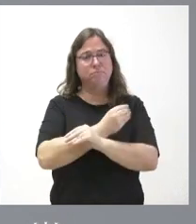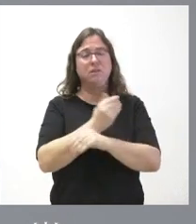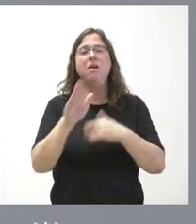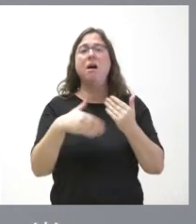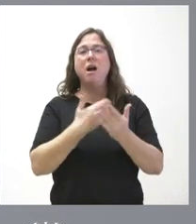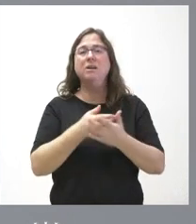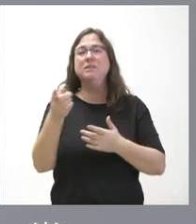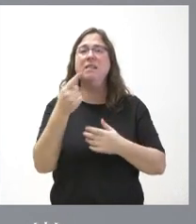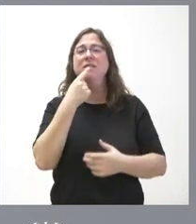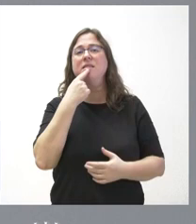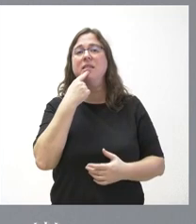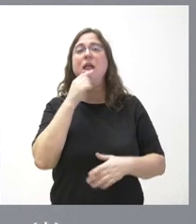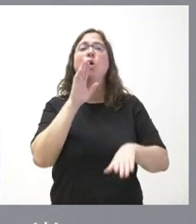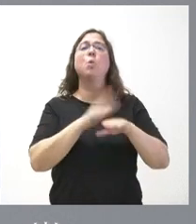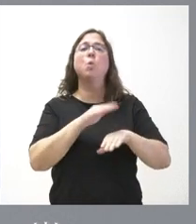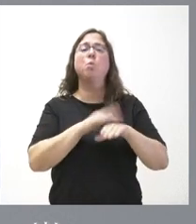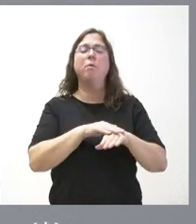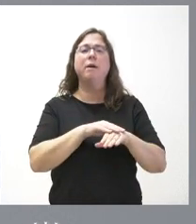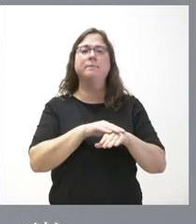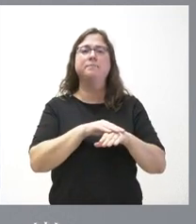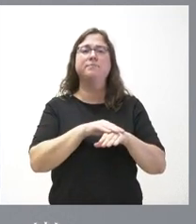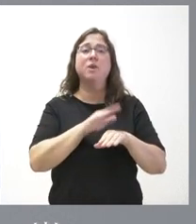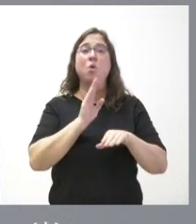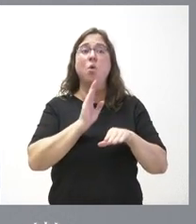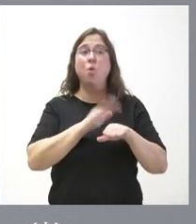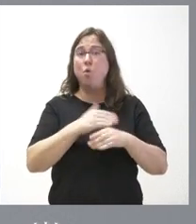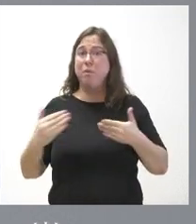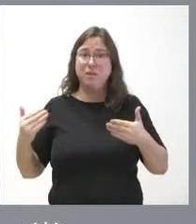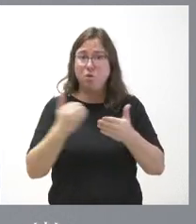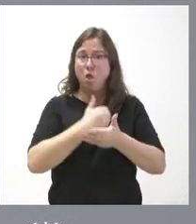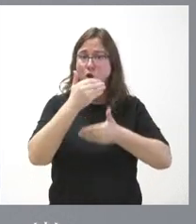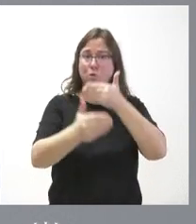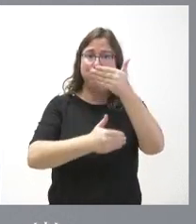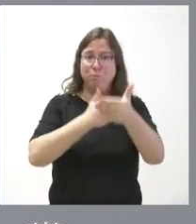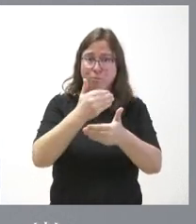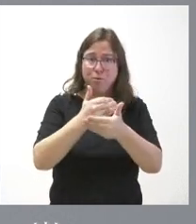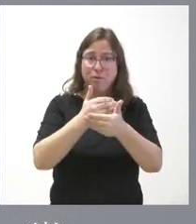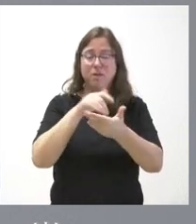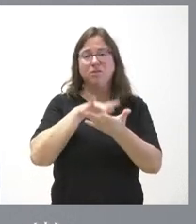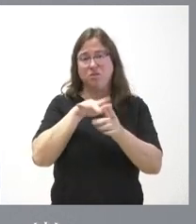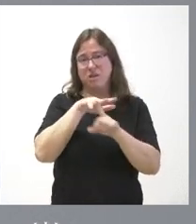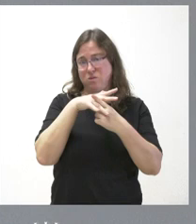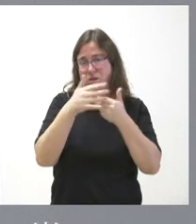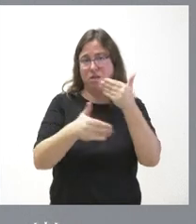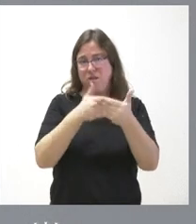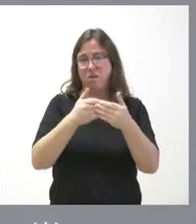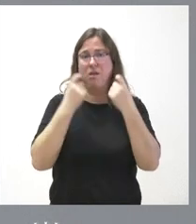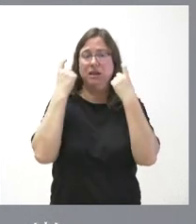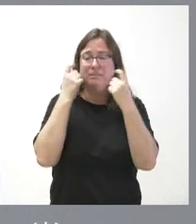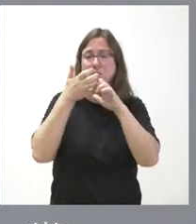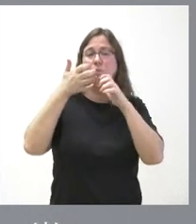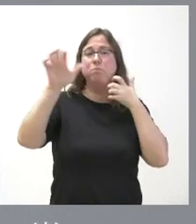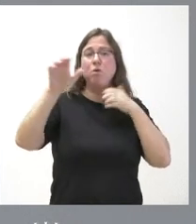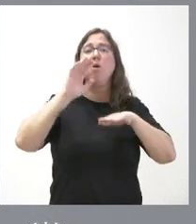el que dicen que la culpa de todo el proceso que dio lugar a todos aquellos acontecimientos de intento separatista